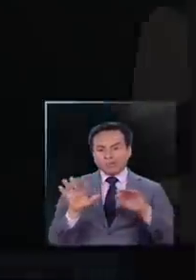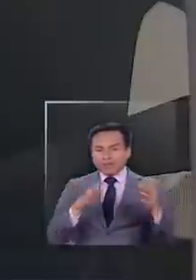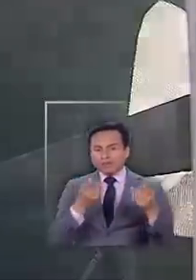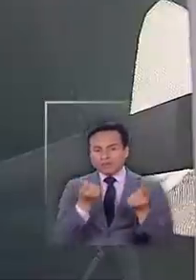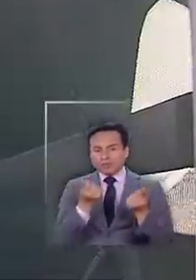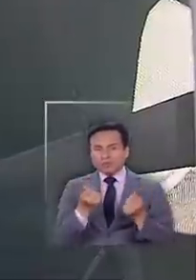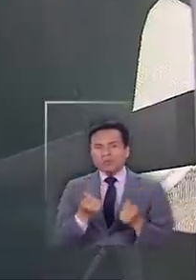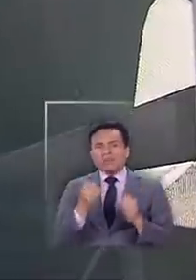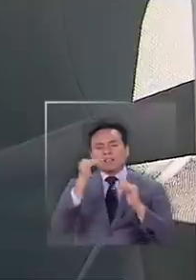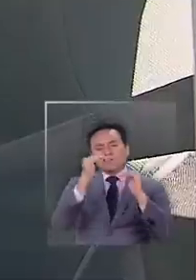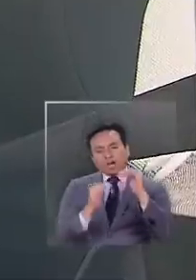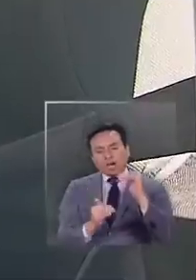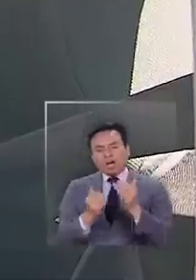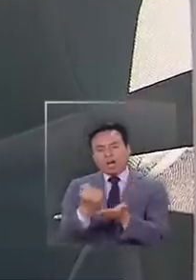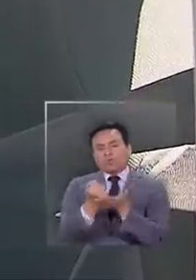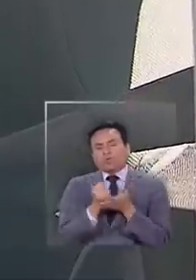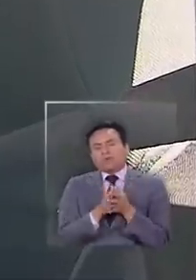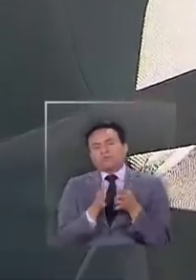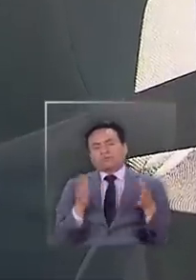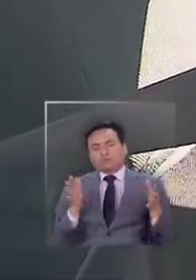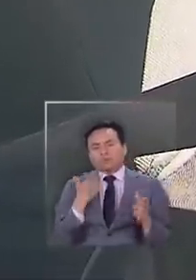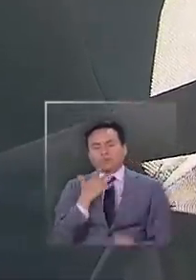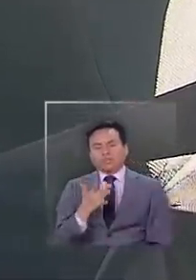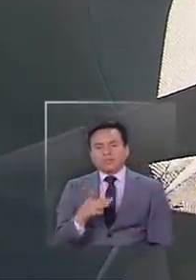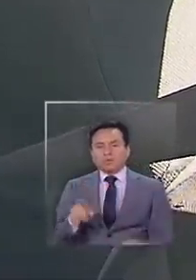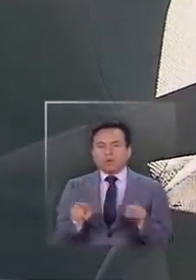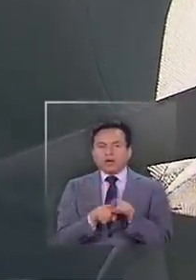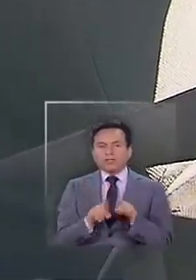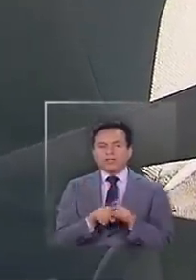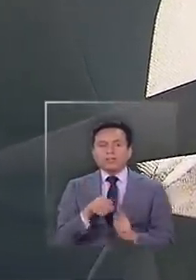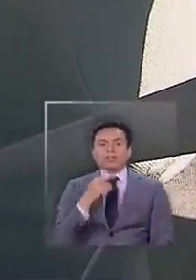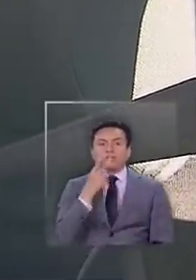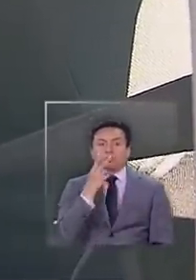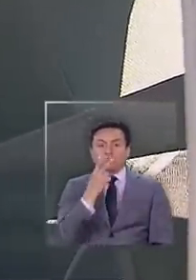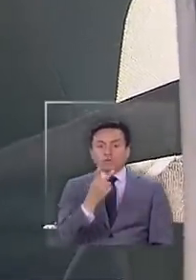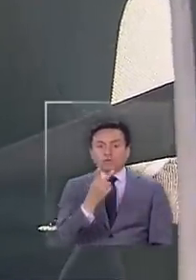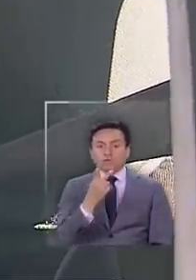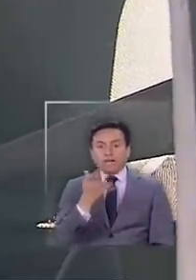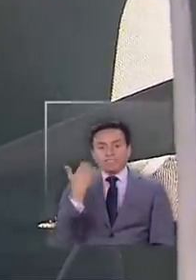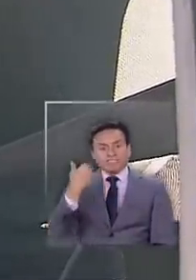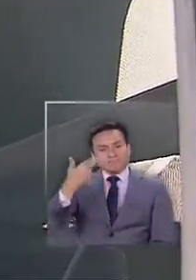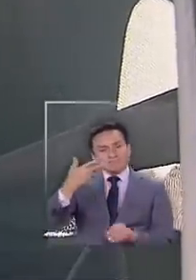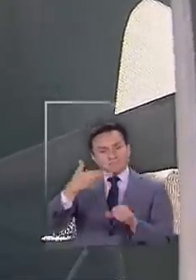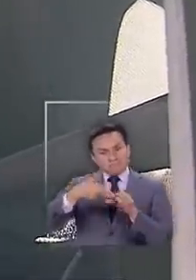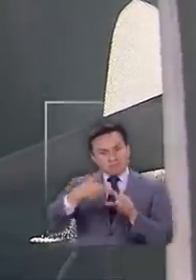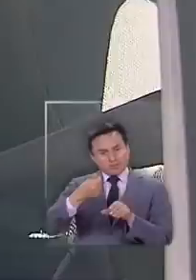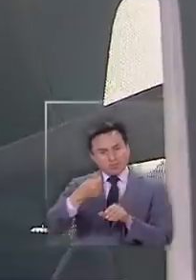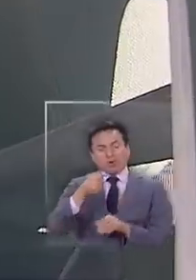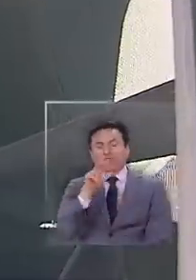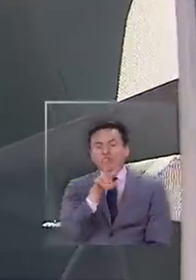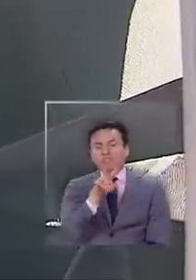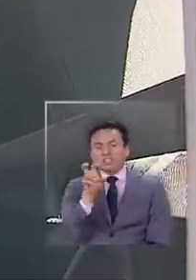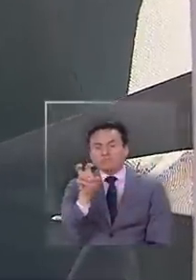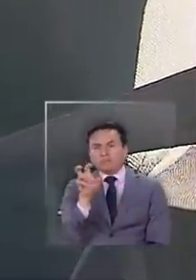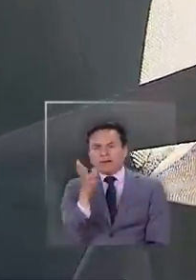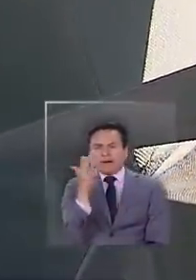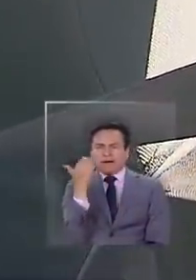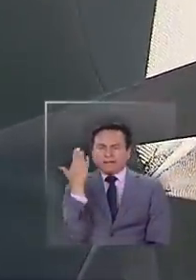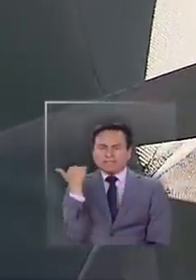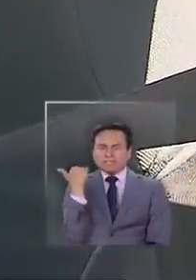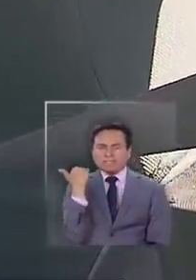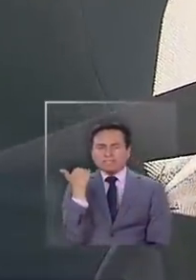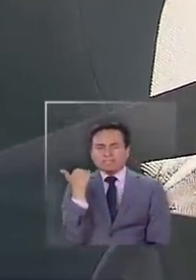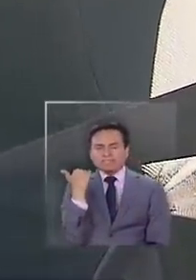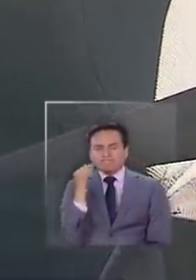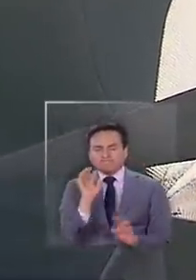Esta baja ayuda bastante bastante porque igual si tú ves cuando estaba el precio a 800 y algo era